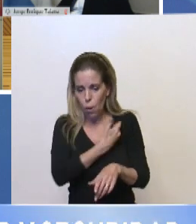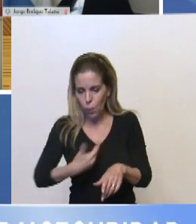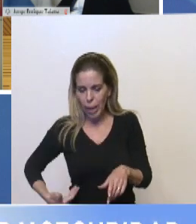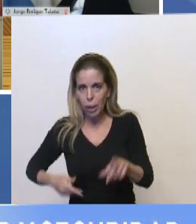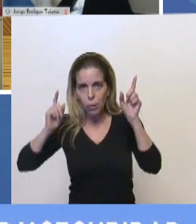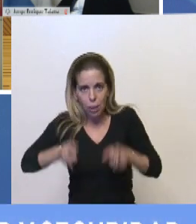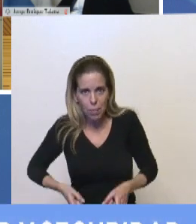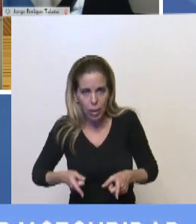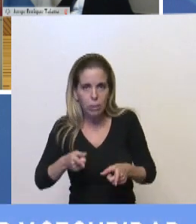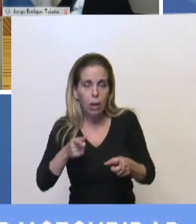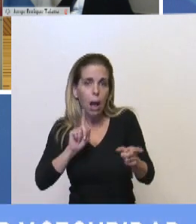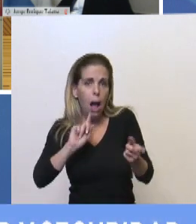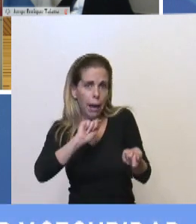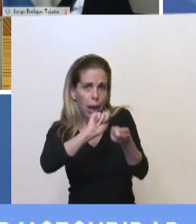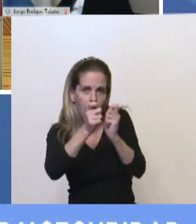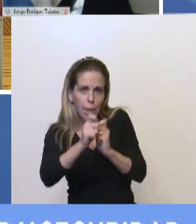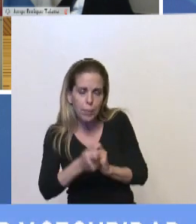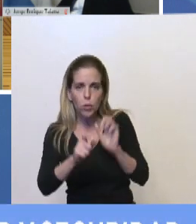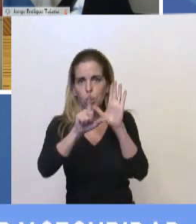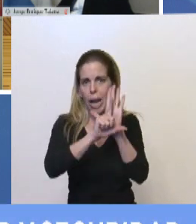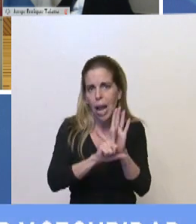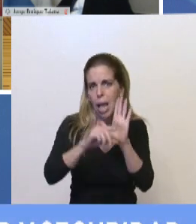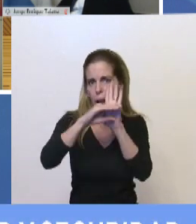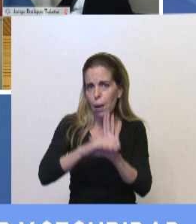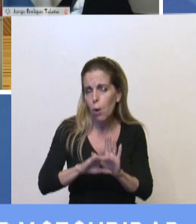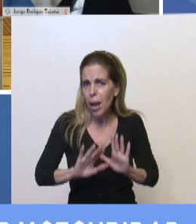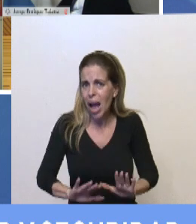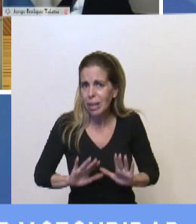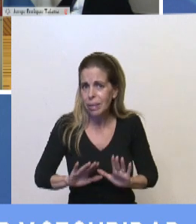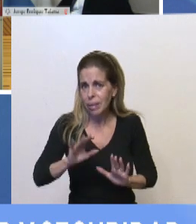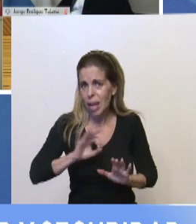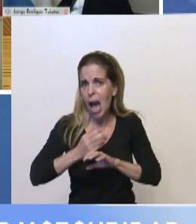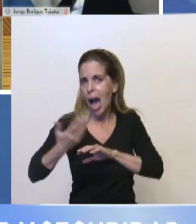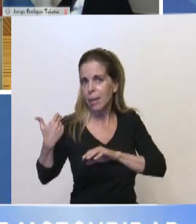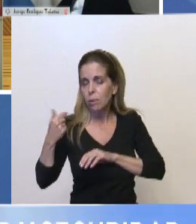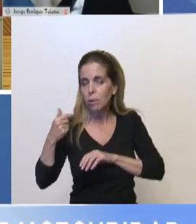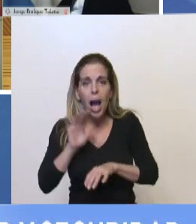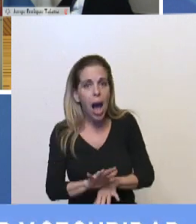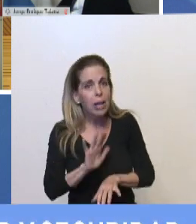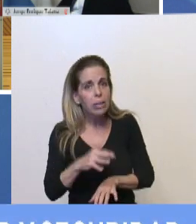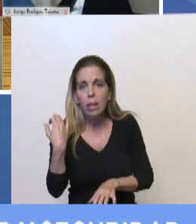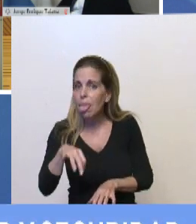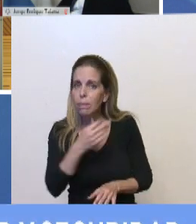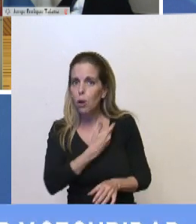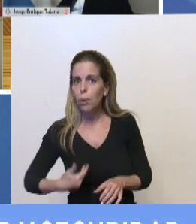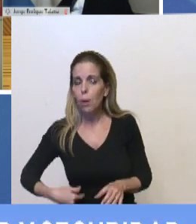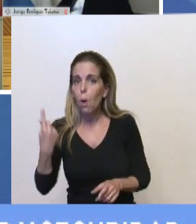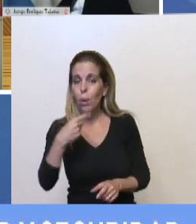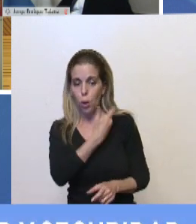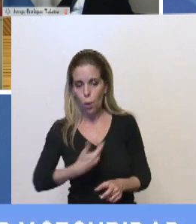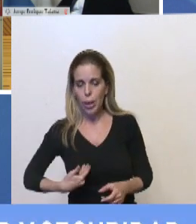también la norma. Y así fue como se gobernó. Y así es como se tiene que gobernar cuando nos piden